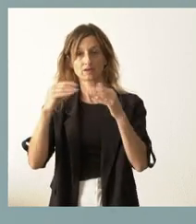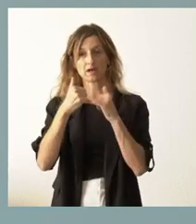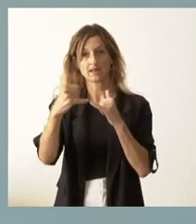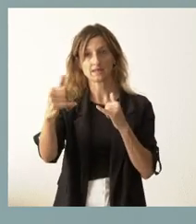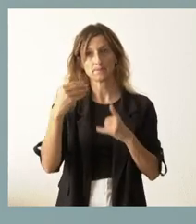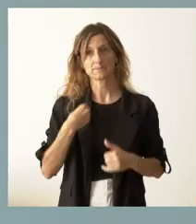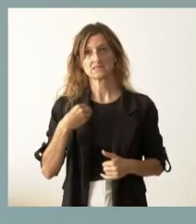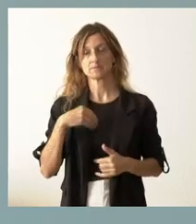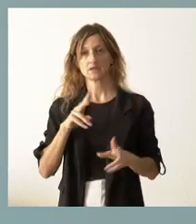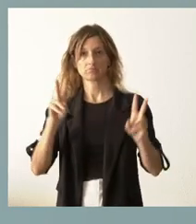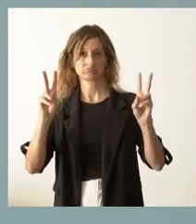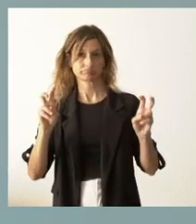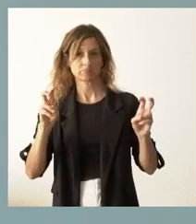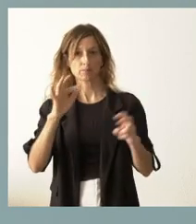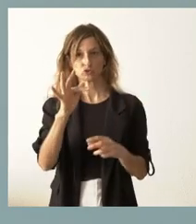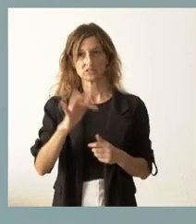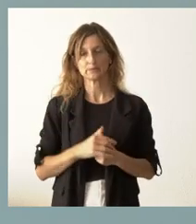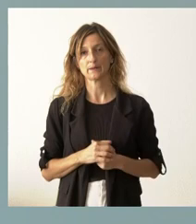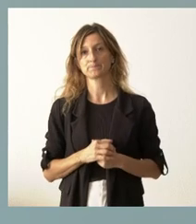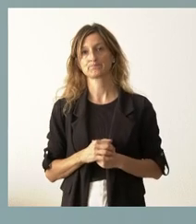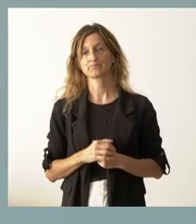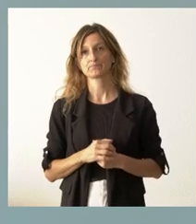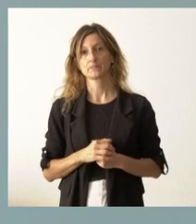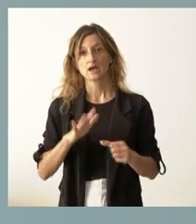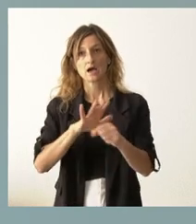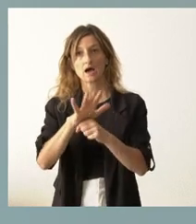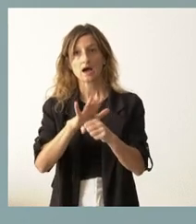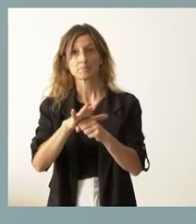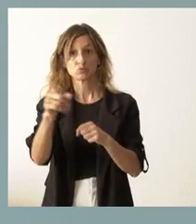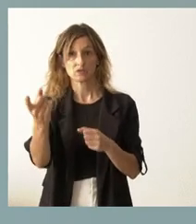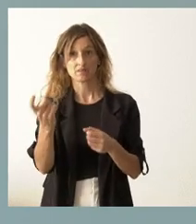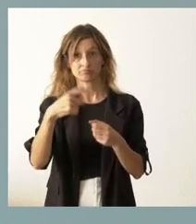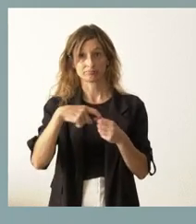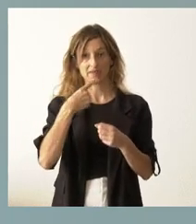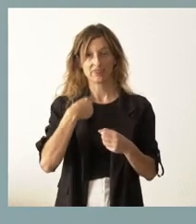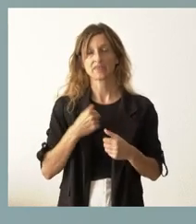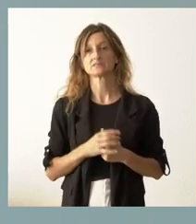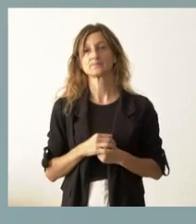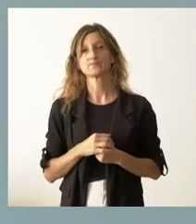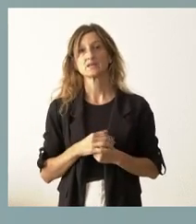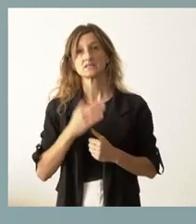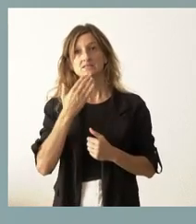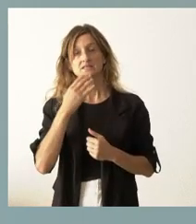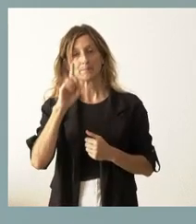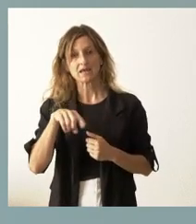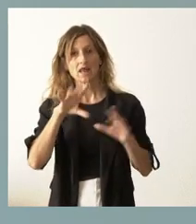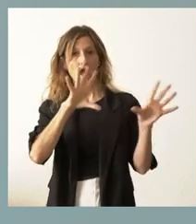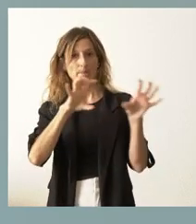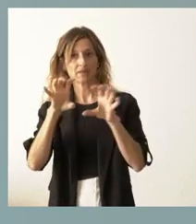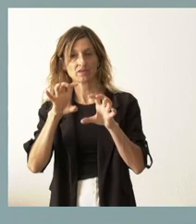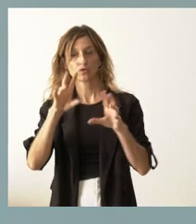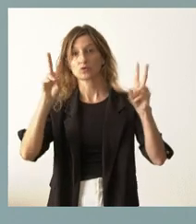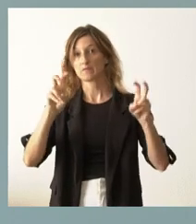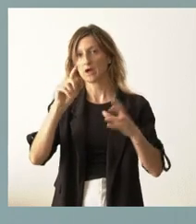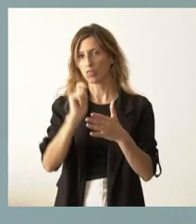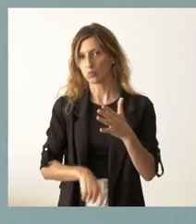que creemos que tenga que ser positiva. Y, en el ámbito de lo que usted señala, si algo nos ha enseñado también la dureza